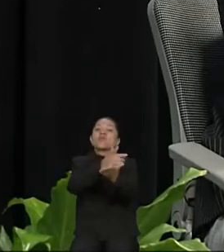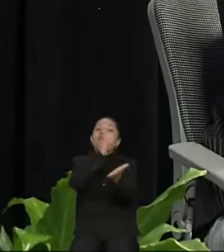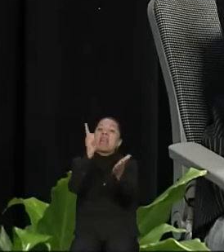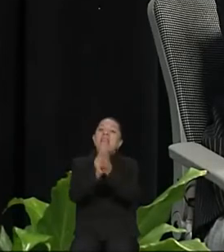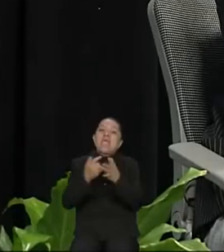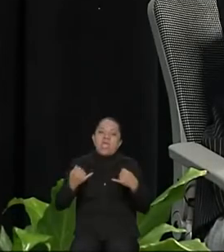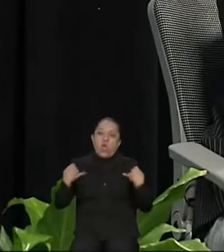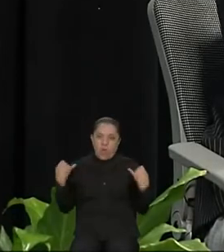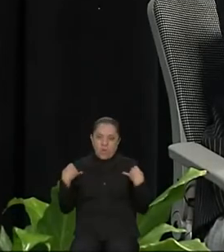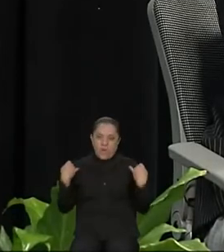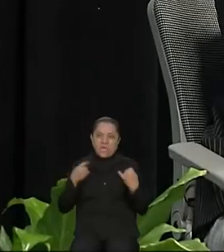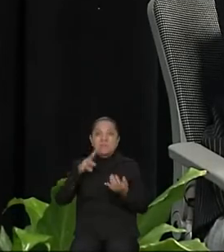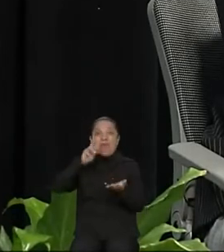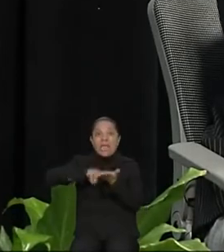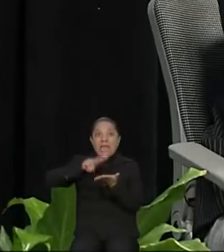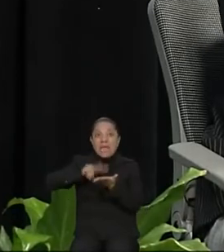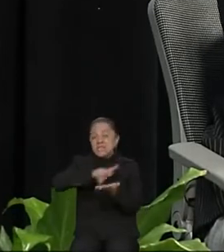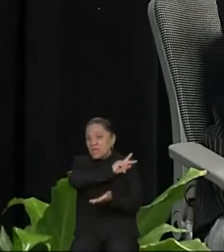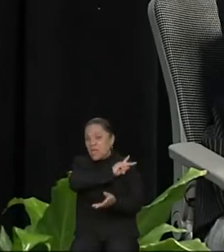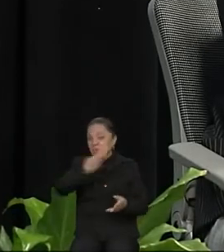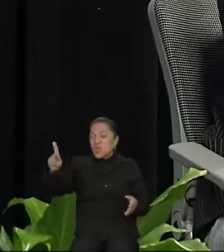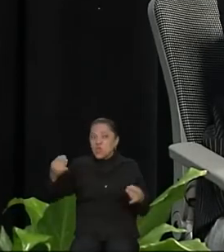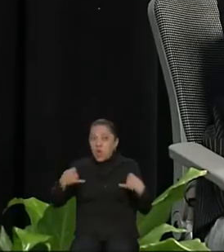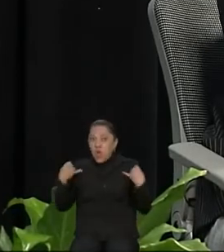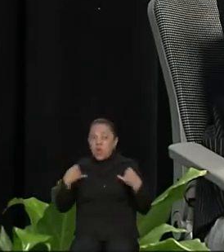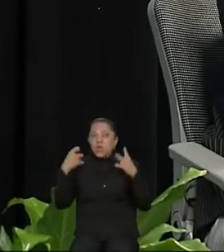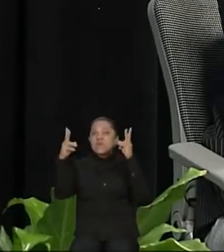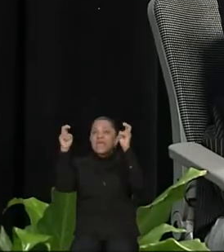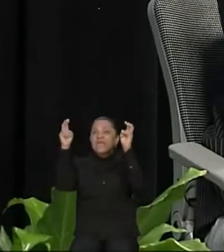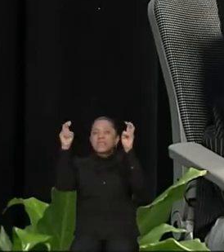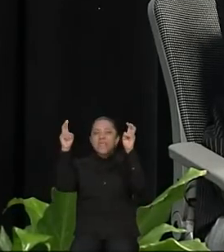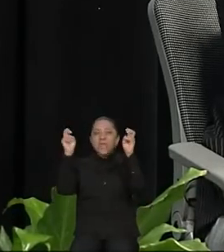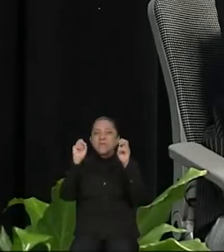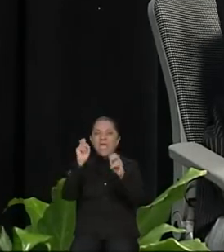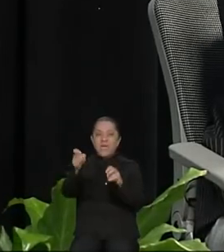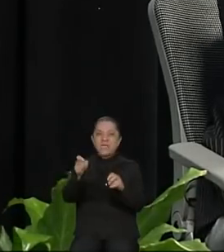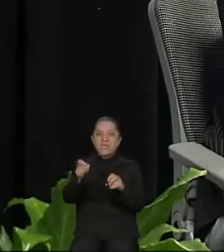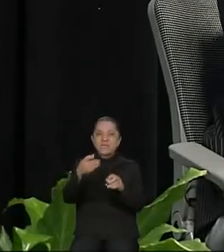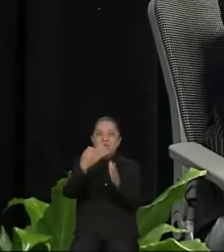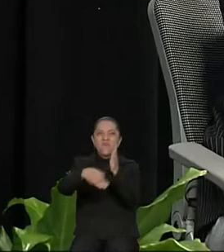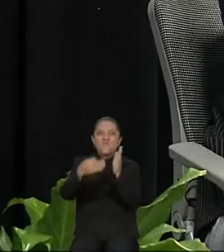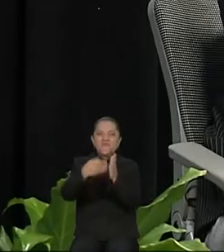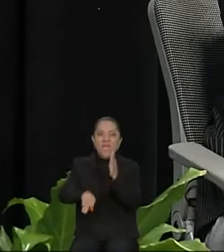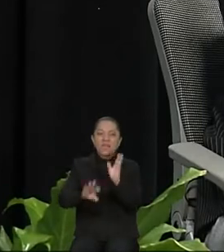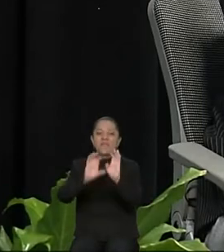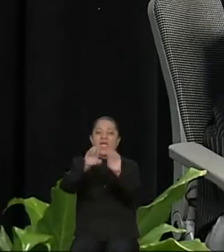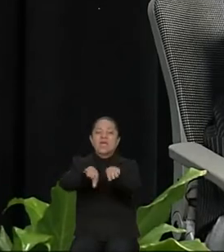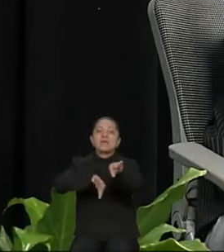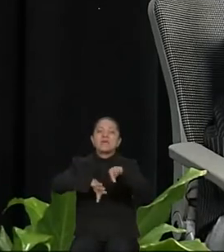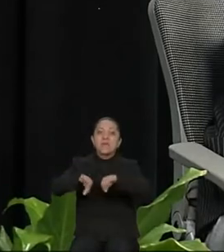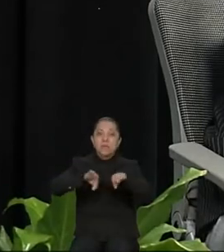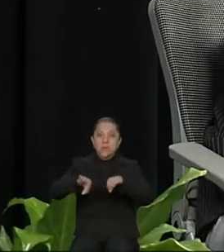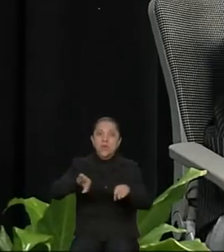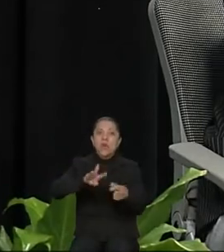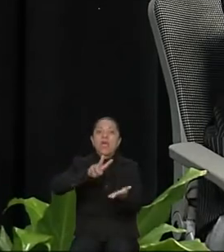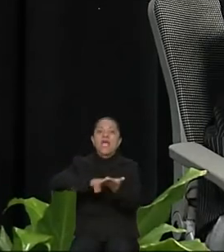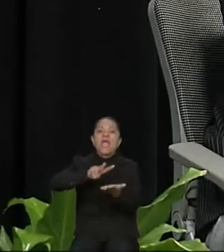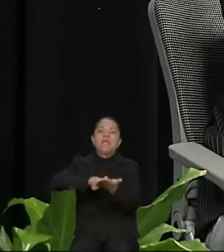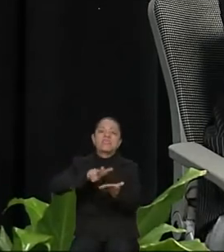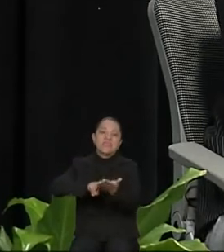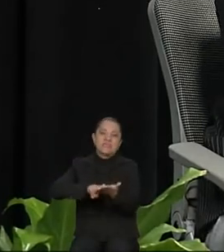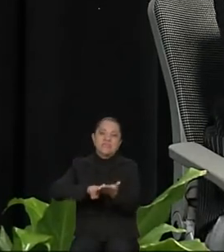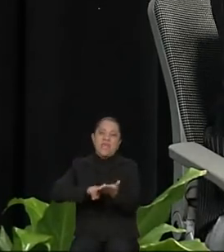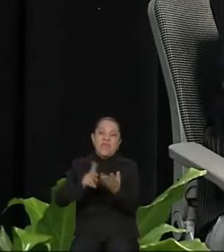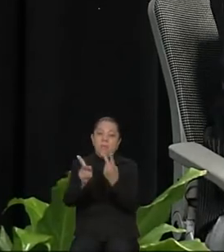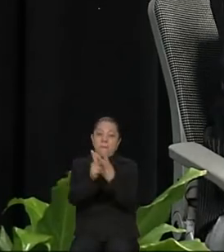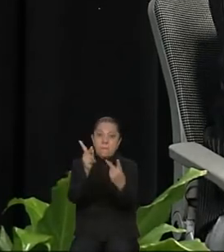garantizar a los jóvenes el tema que tienen ellos pendiente, que es el empleo. garantizar desde el bachillerato que